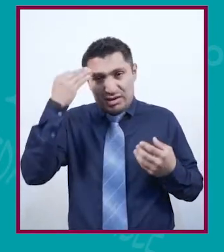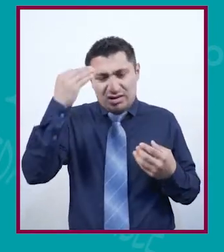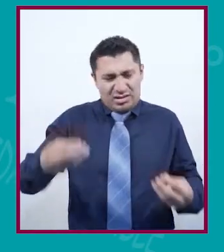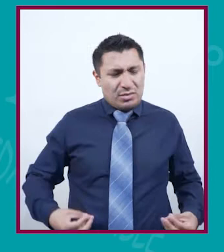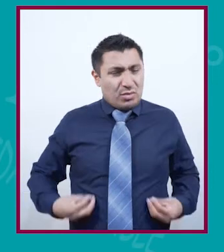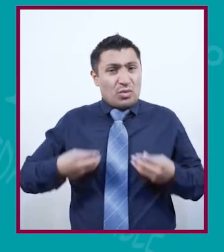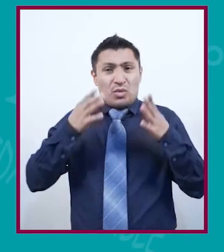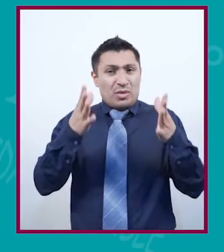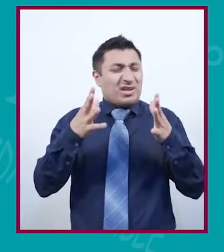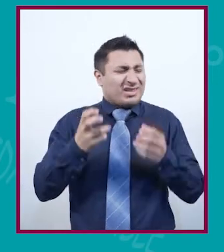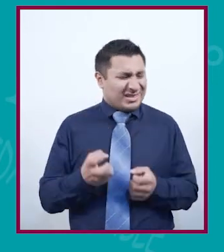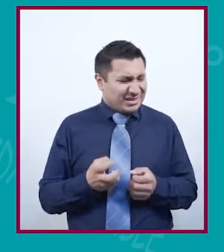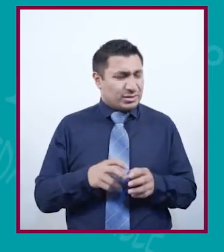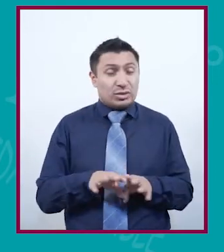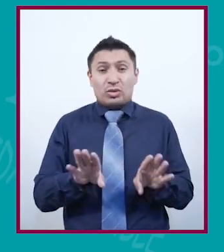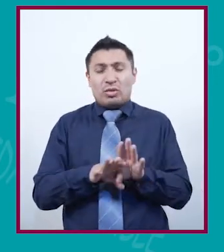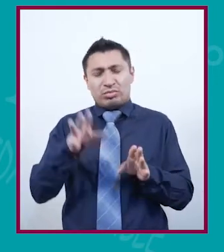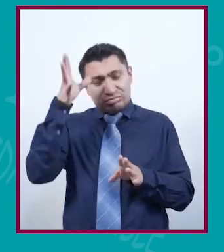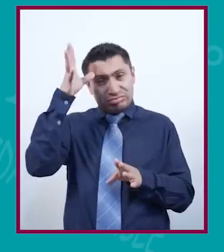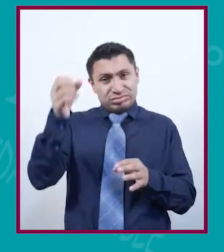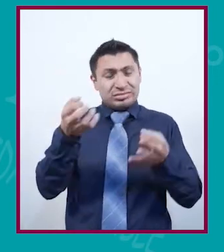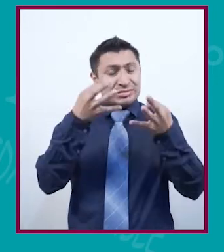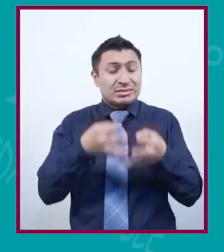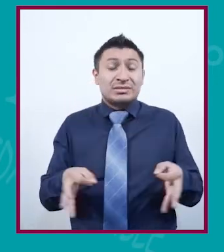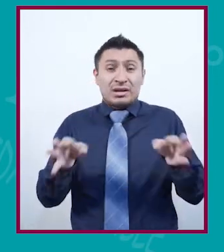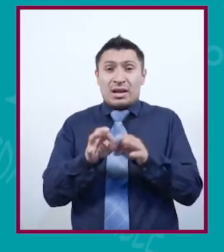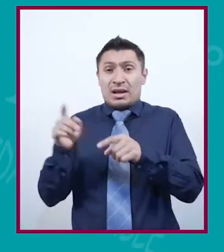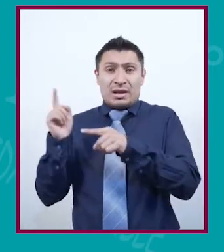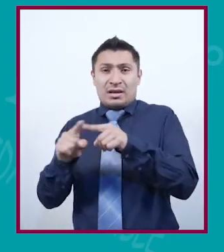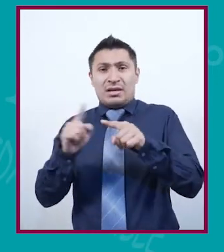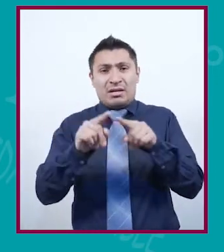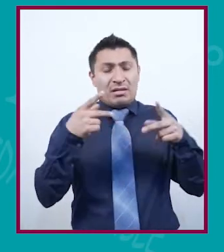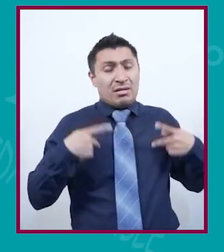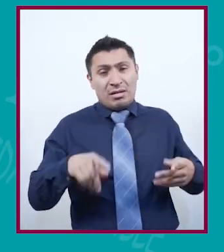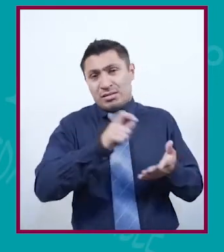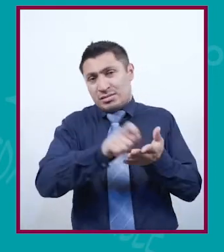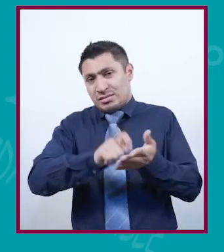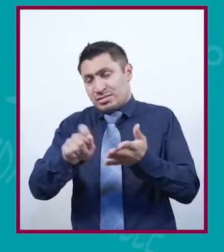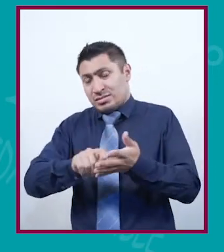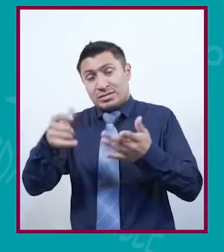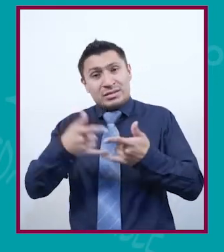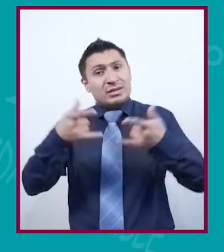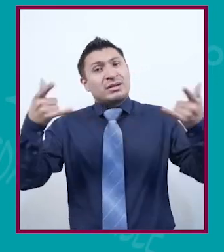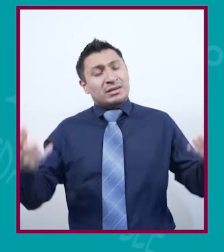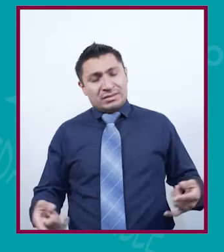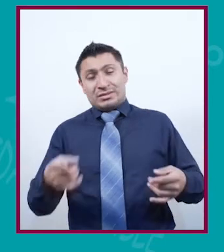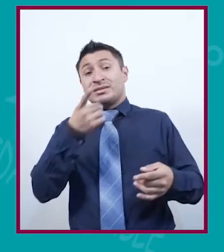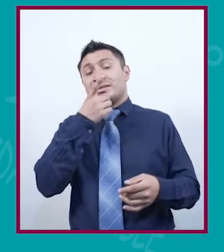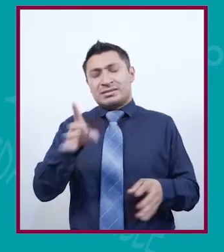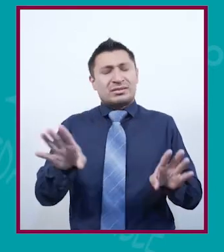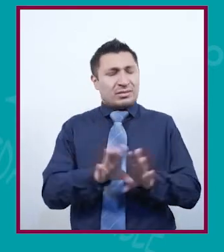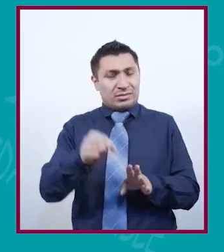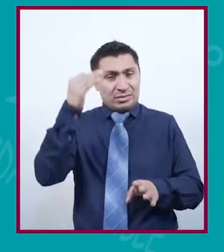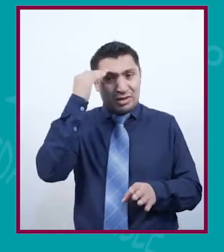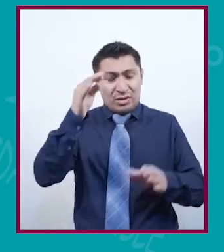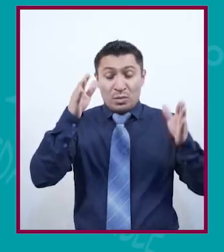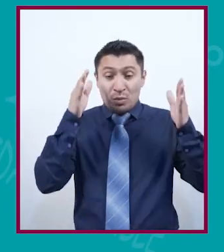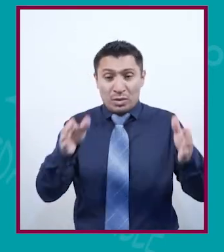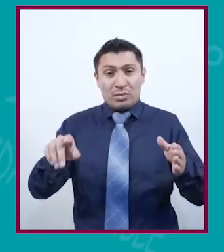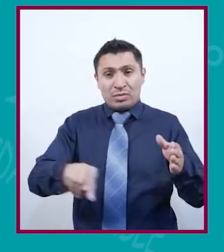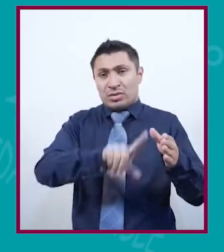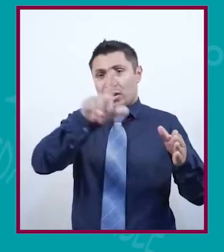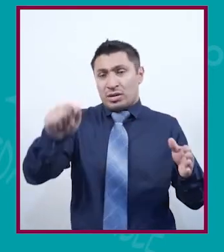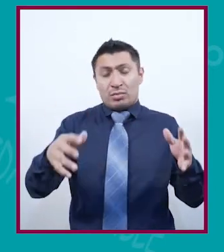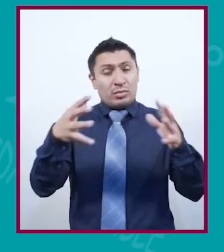de vivir esas etapas. Entonces, esto es como un concepto fundamental. Varios historiadores coinciden en señalar el periodo de